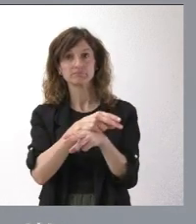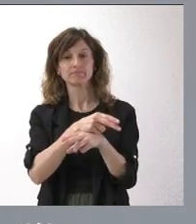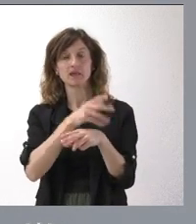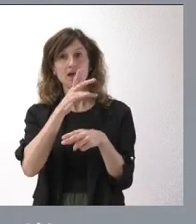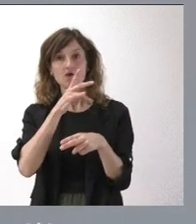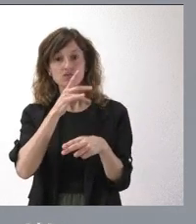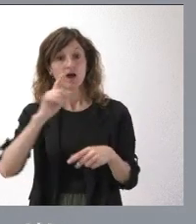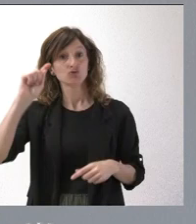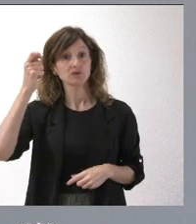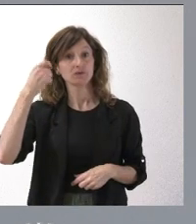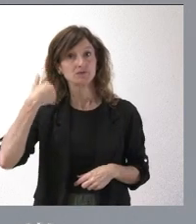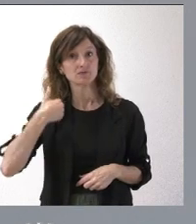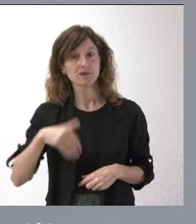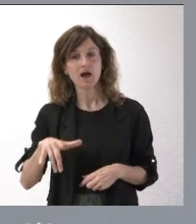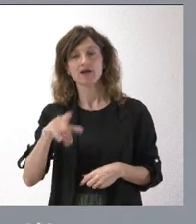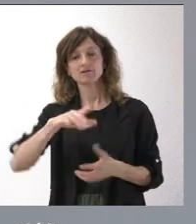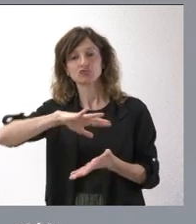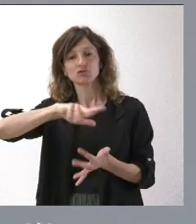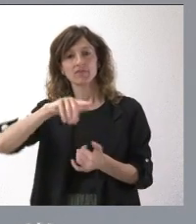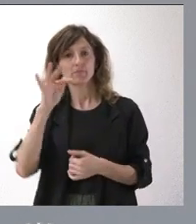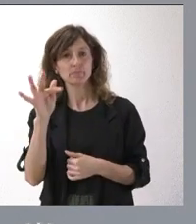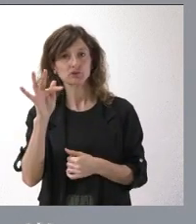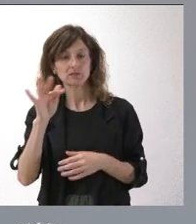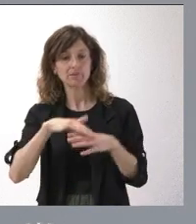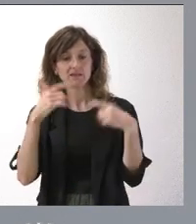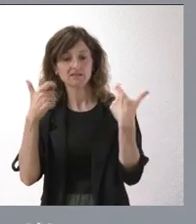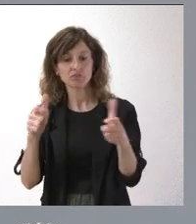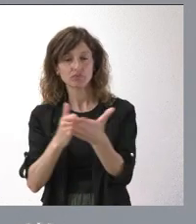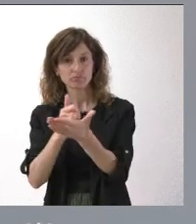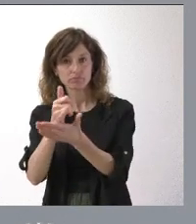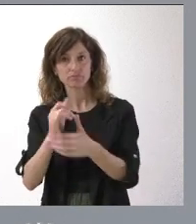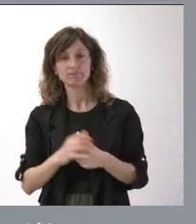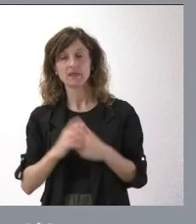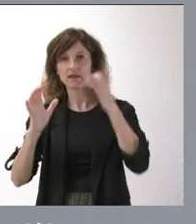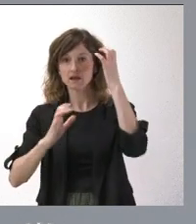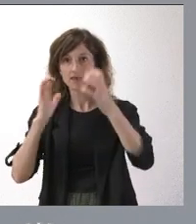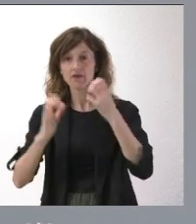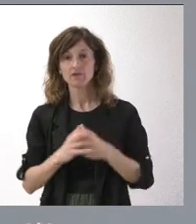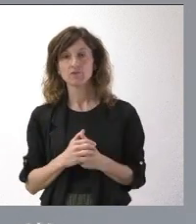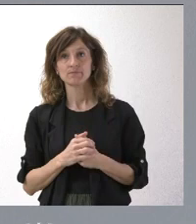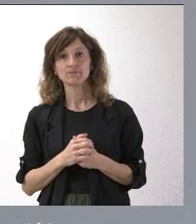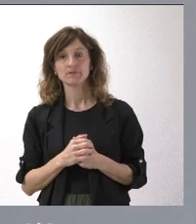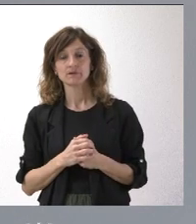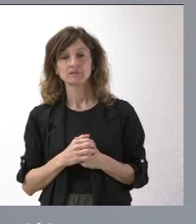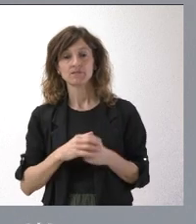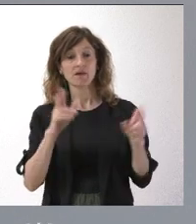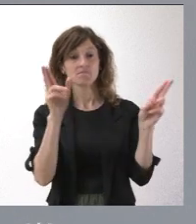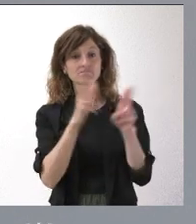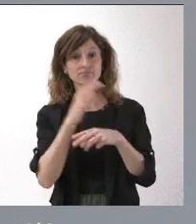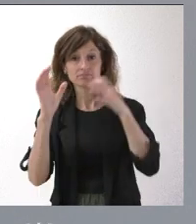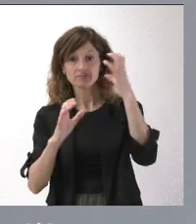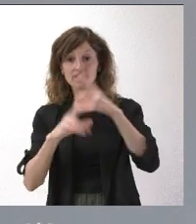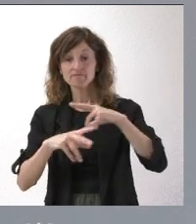medida en que lo hemos conseguido, pues me parece que es una noticia positiva para el sector que algo que todo el mundo pedía, que dejara de estar en vigor esa orden,